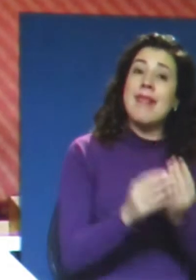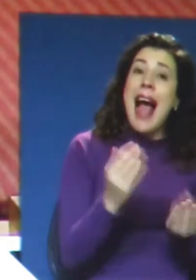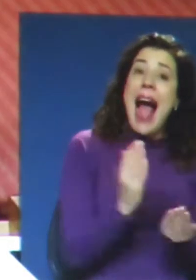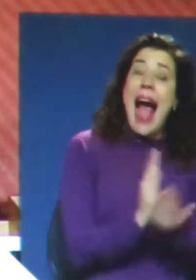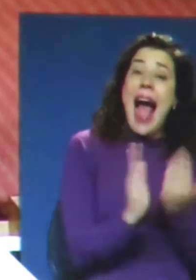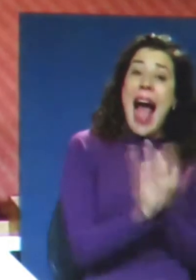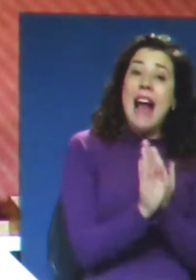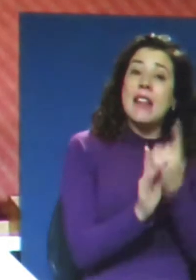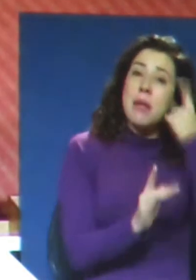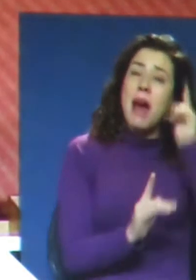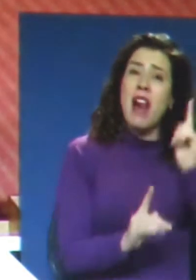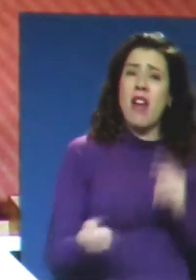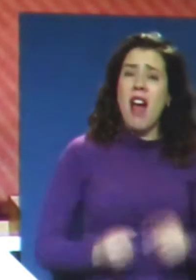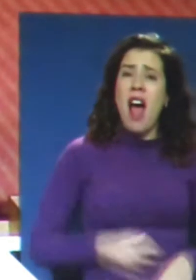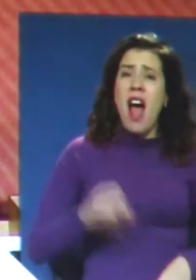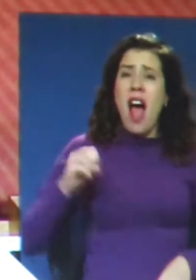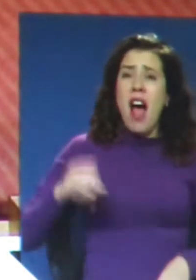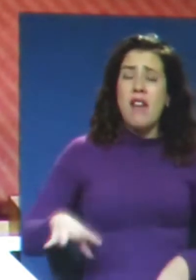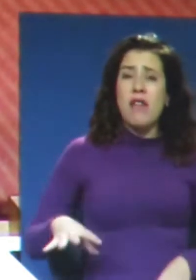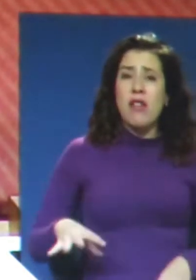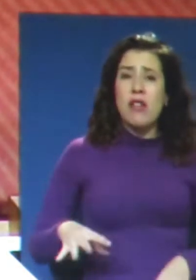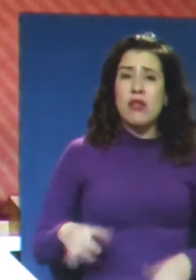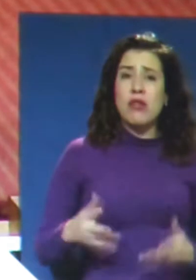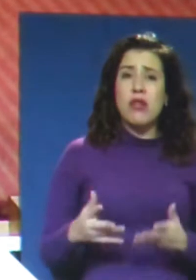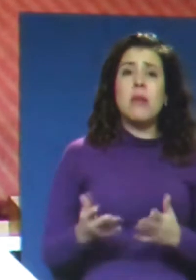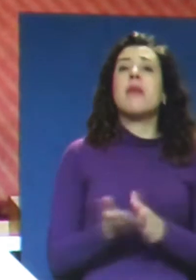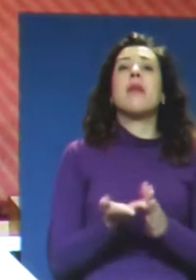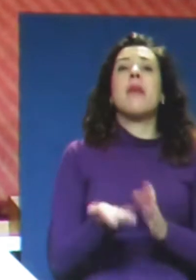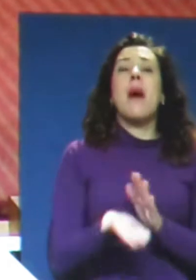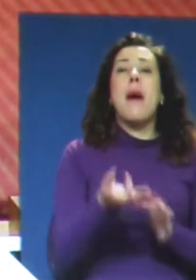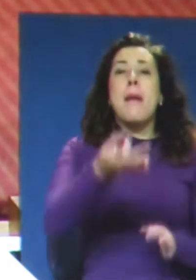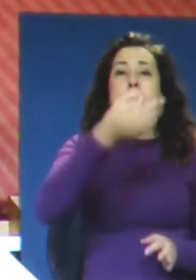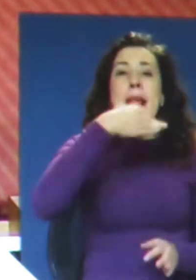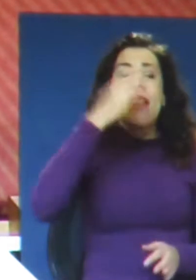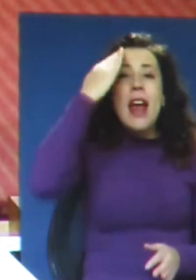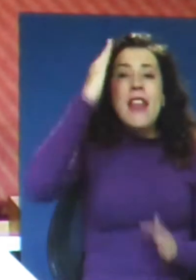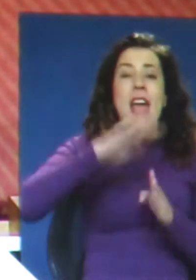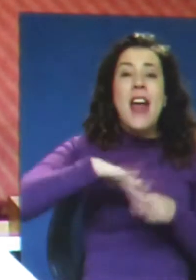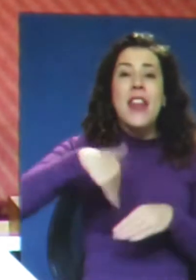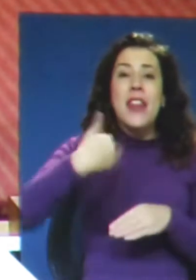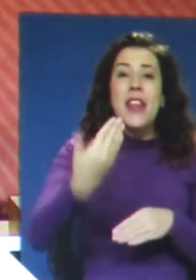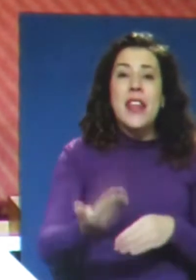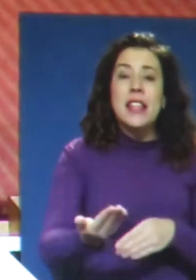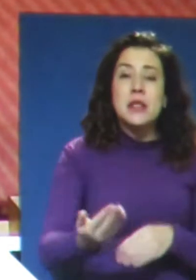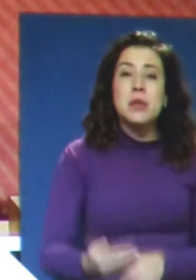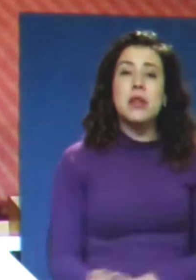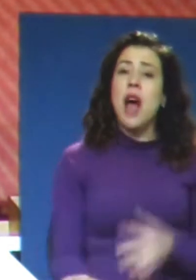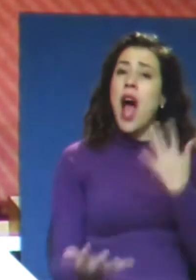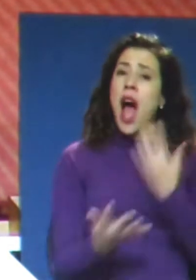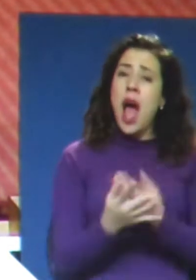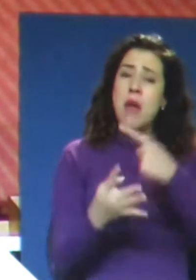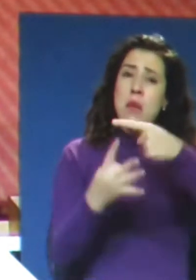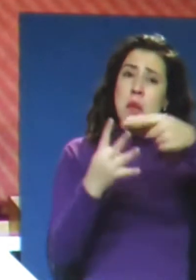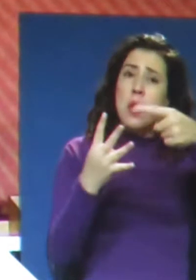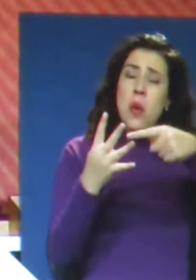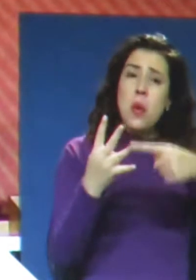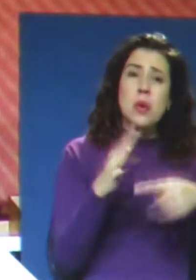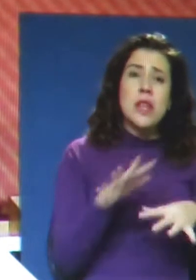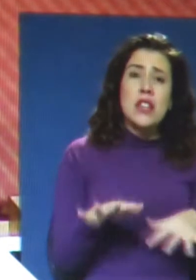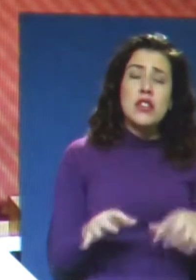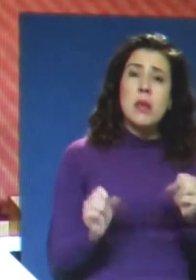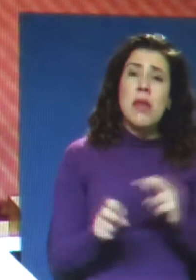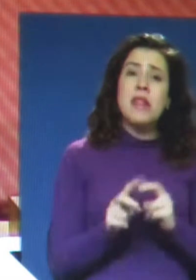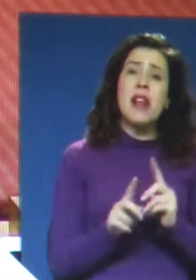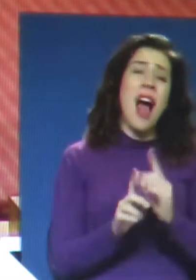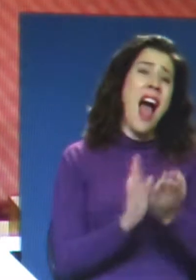métodos menos invasivos e impactante como la píldora del día después. En fin, hay harto paño de abortar antes de llegar